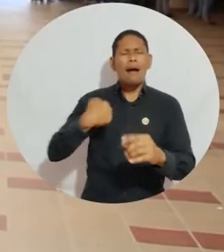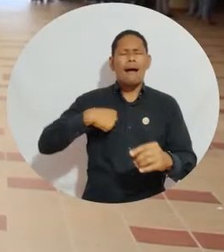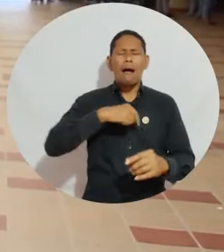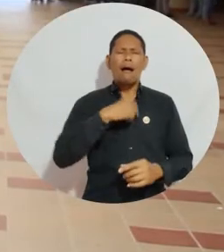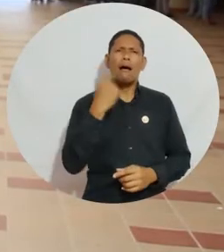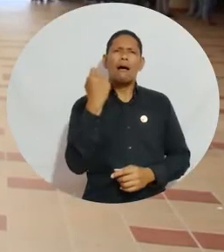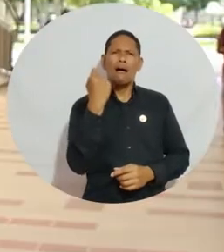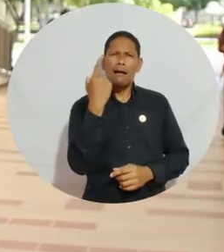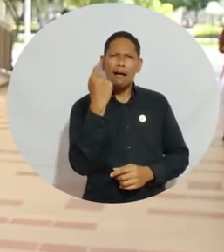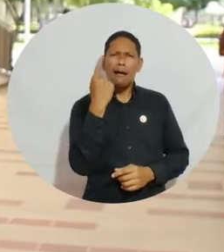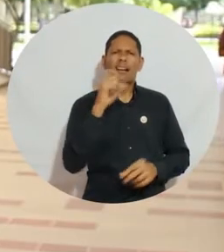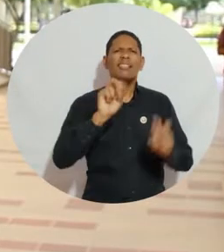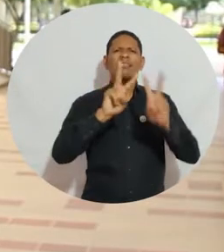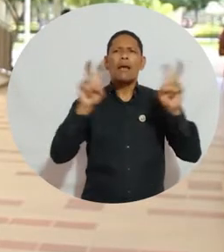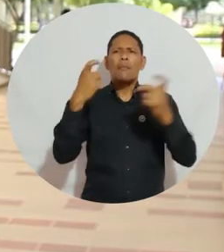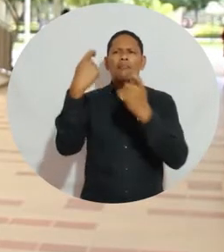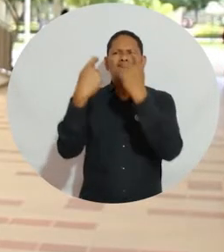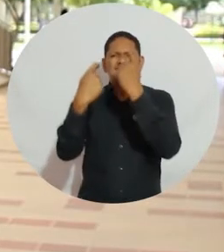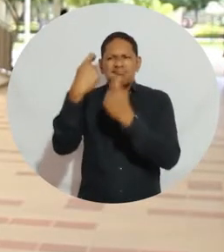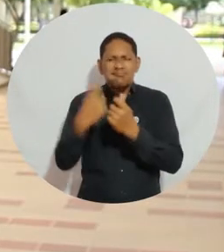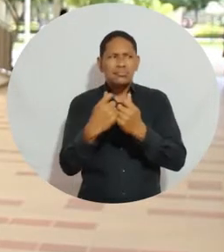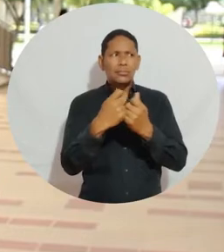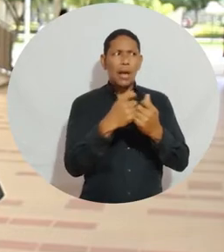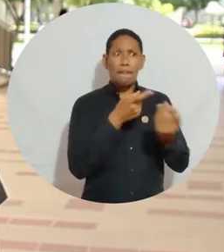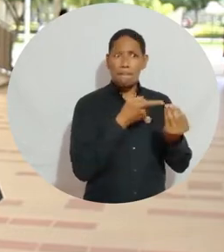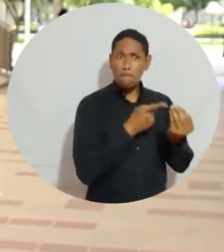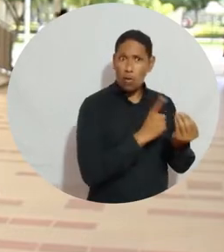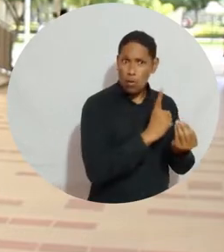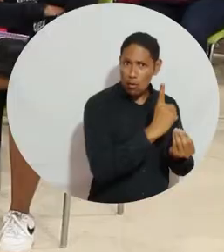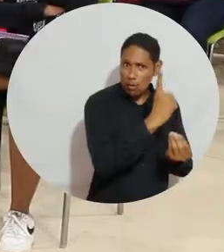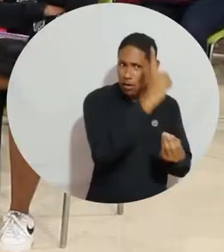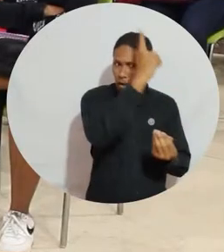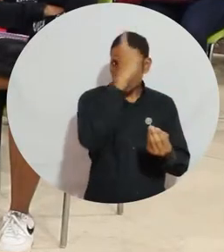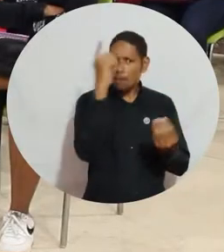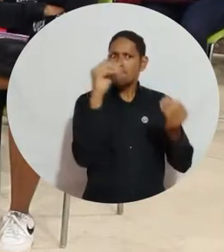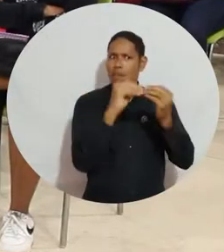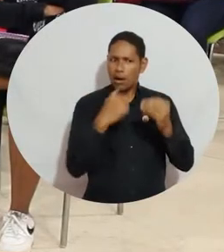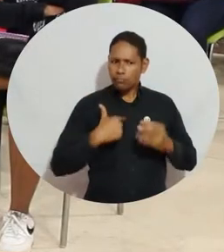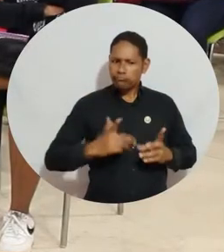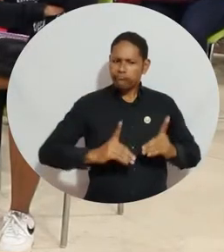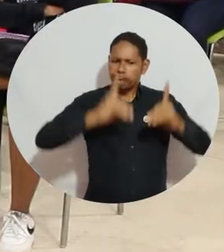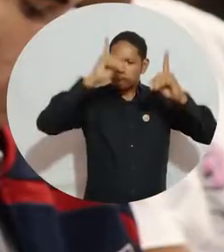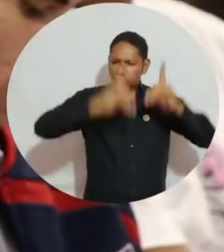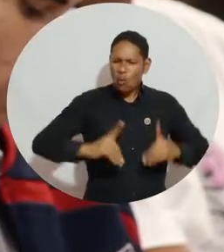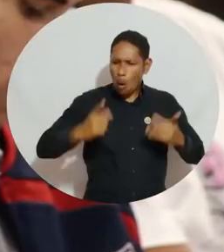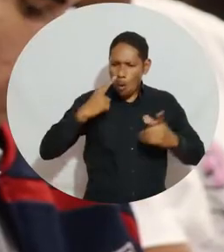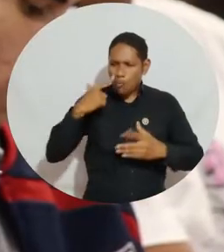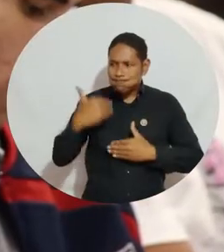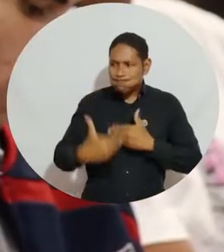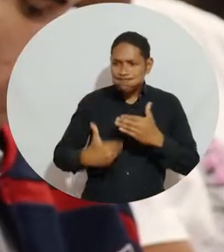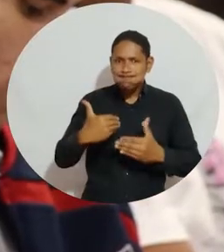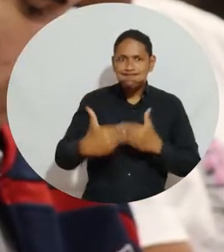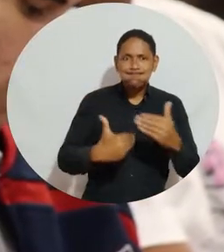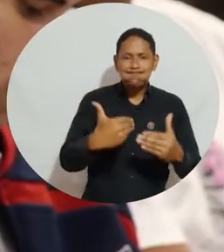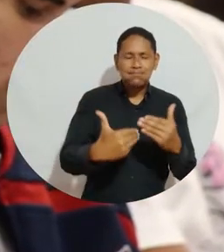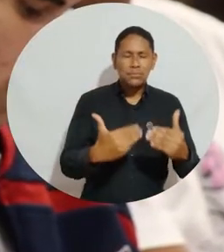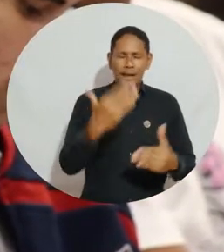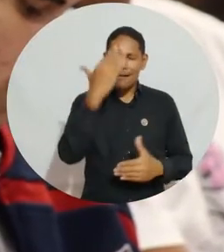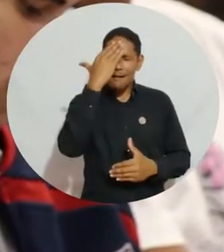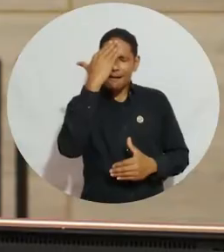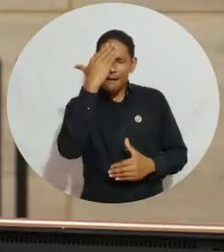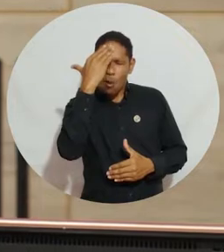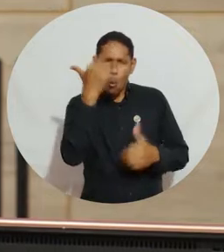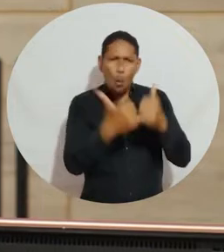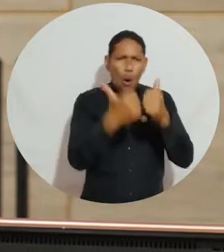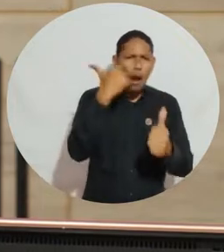nosotros entender más, no solo de temas financieros, de temas políticos y poder saber tomar ciertas decisiones que en un futuro no funcionen, para nosotros saber